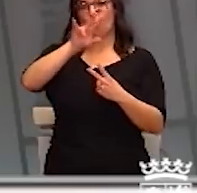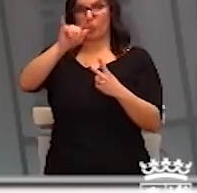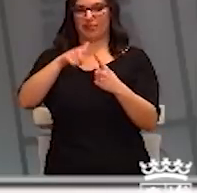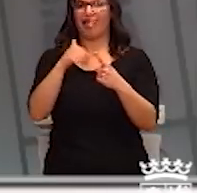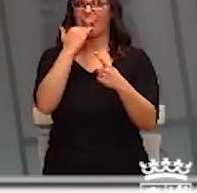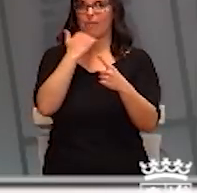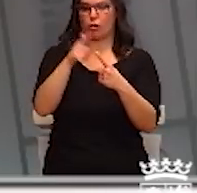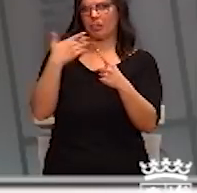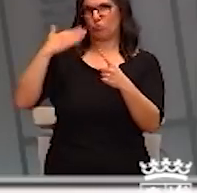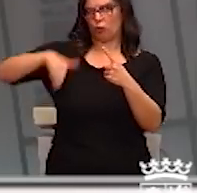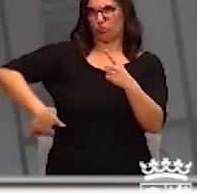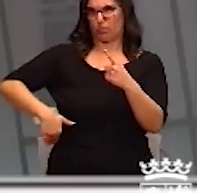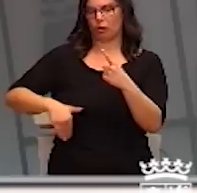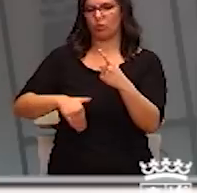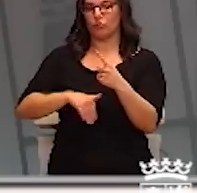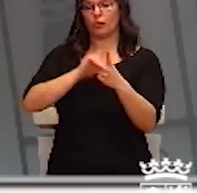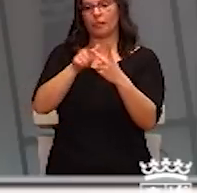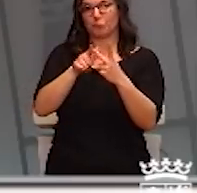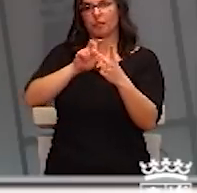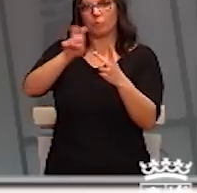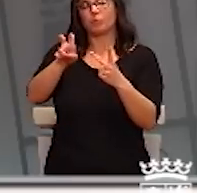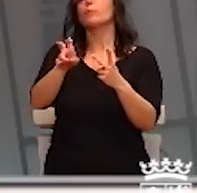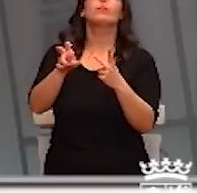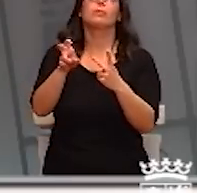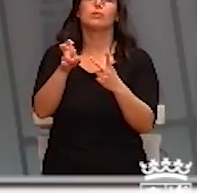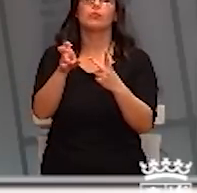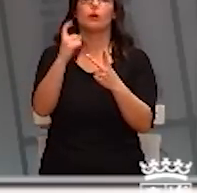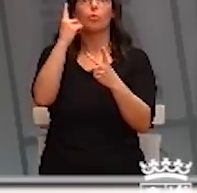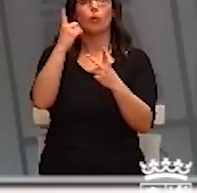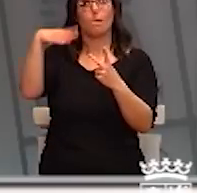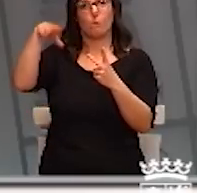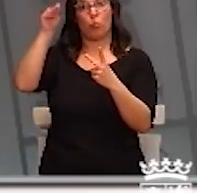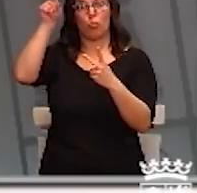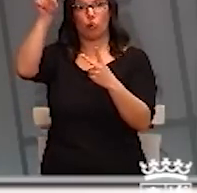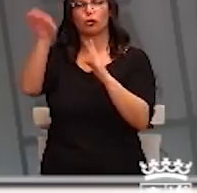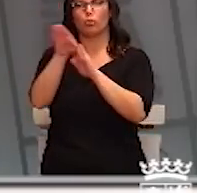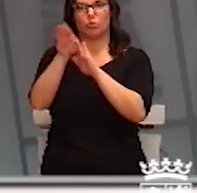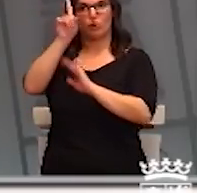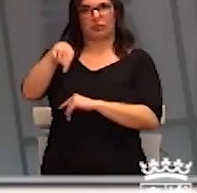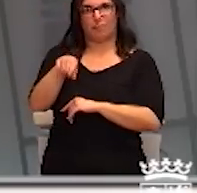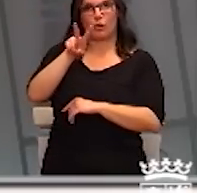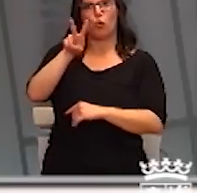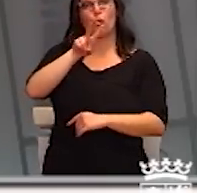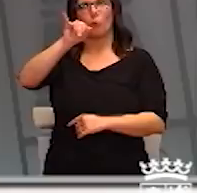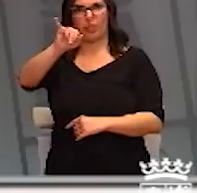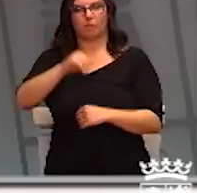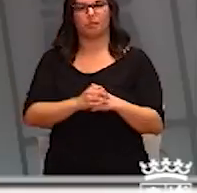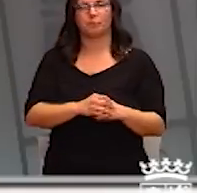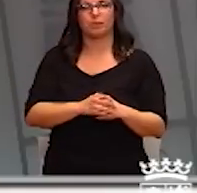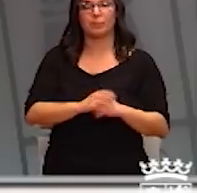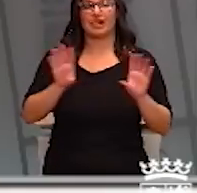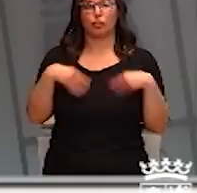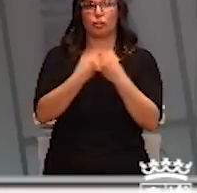UBI, que es el último que tenemos. Y el paciente que estaba en Burgos se mantiene también en la UBI. De los